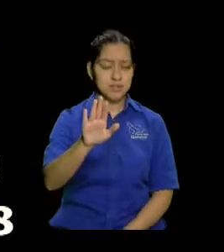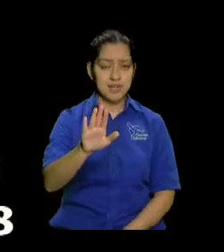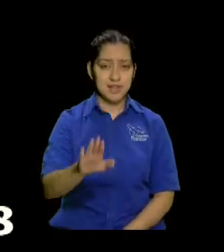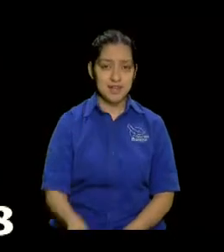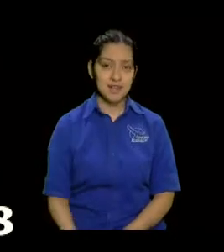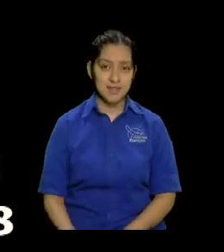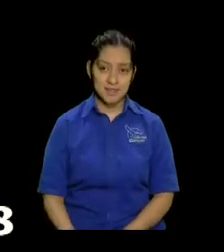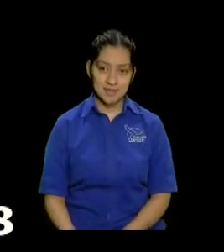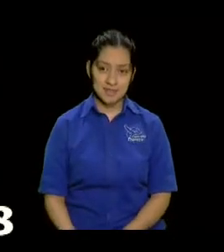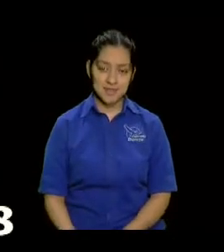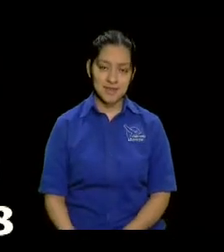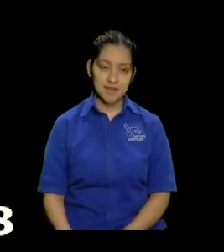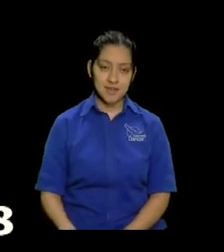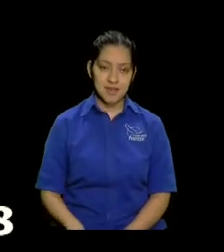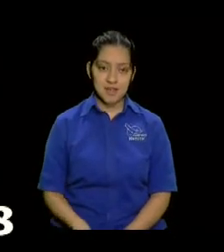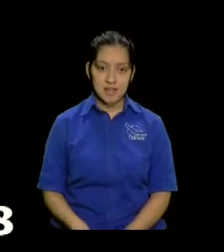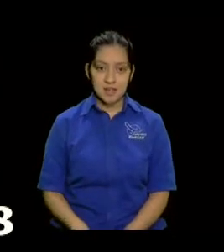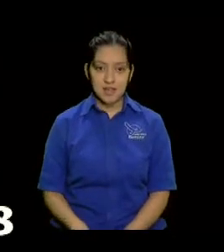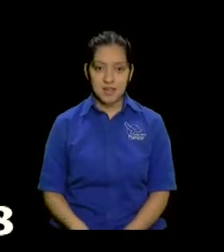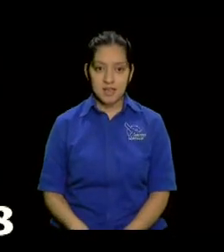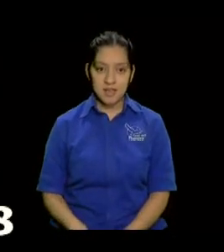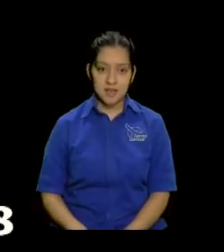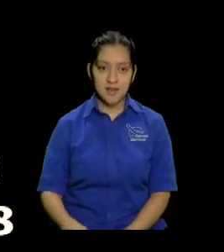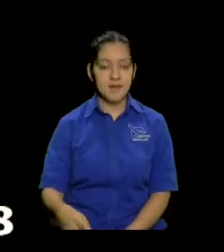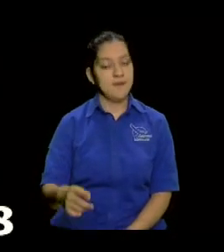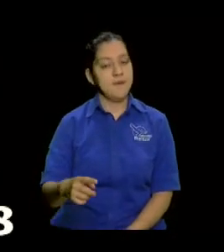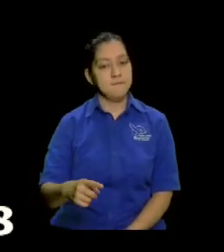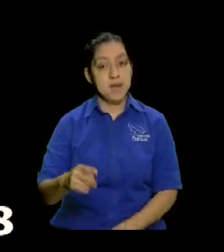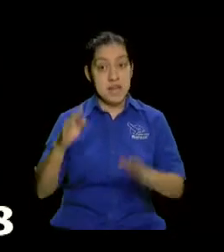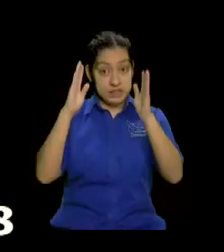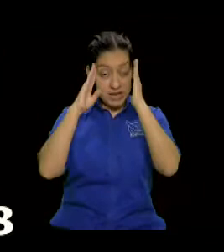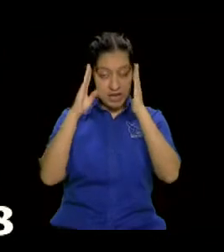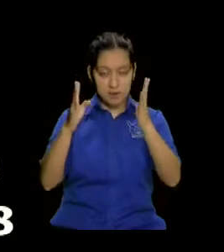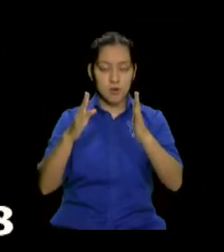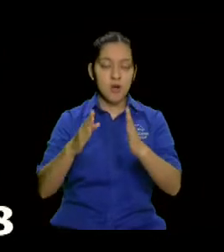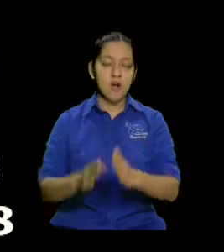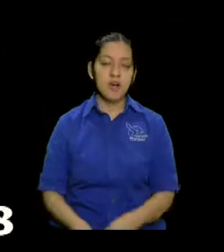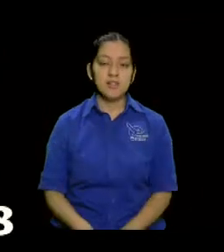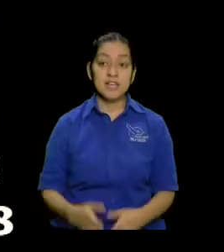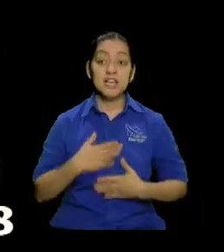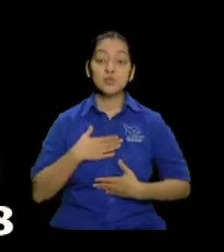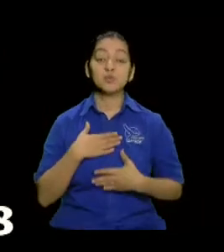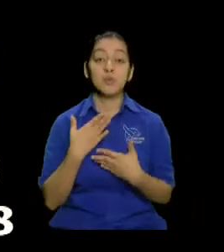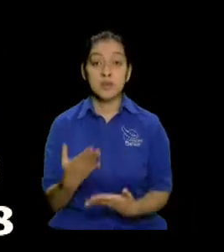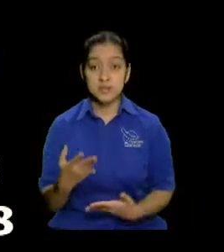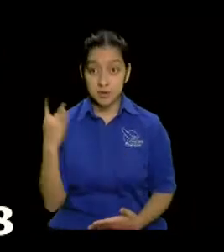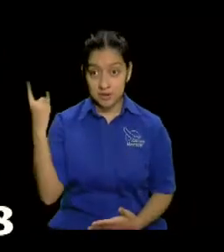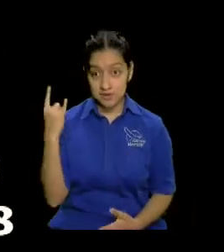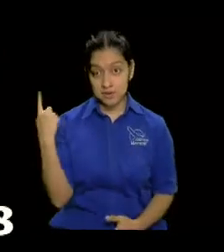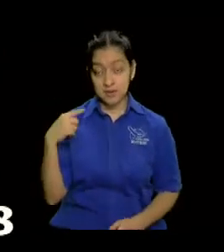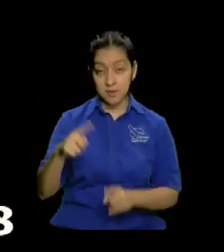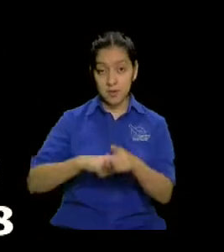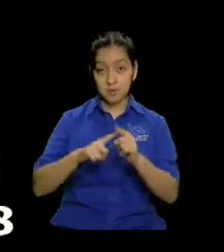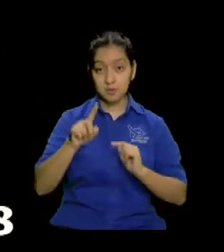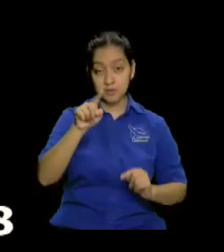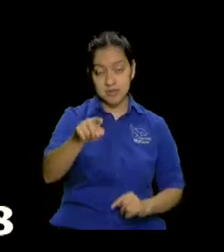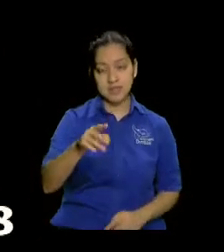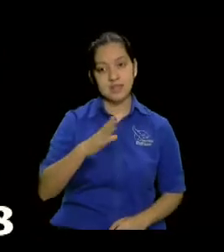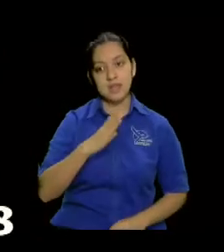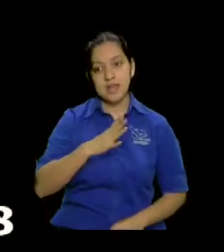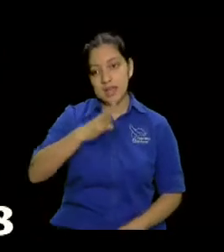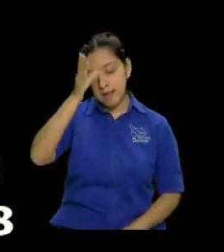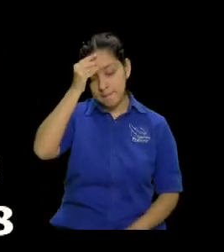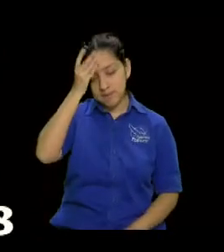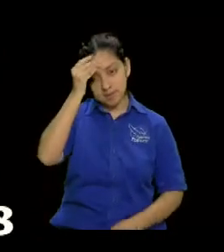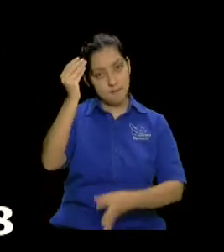en la universidad cuando le dijeron primero tienen que sacar matemática uno, matemática dos, matemática tres, y de todas esas matemáticas, ¿no? Sí, primero